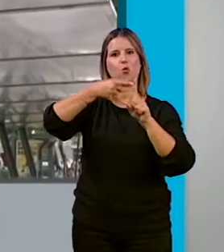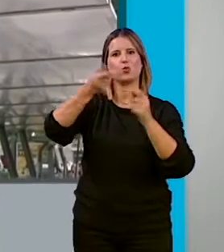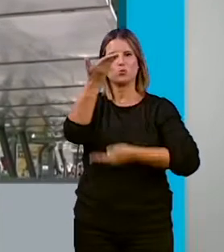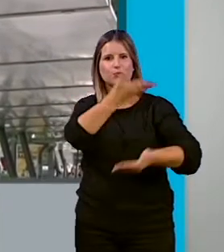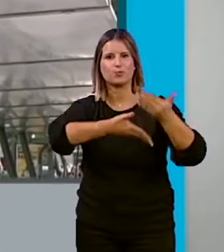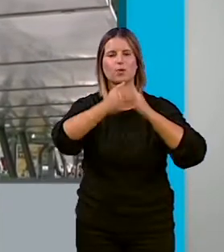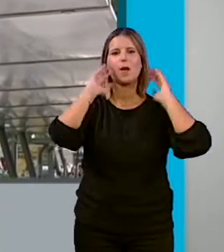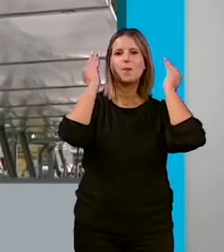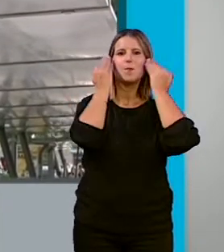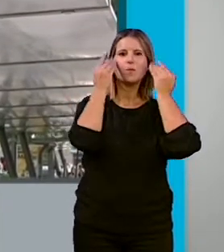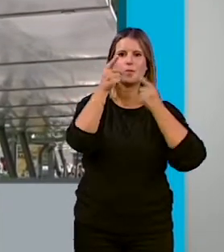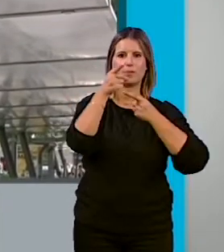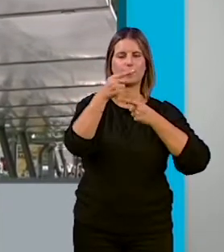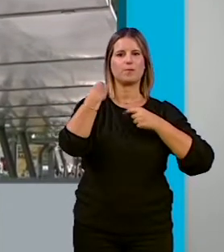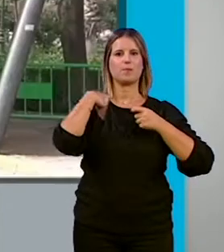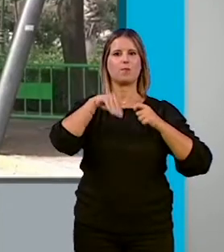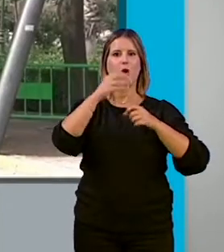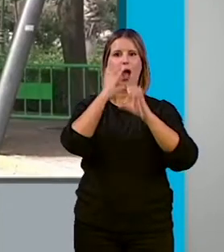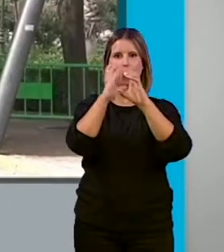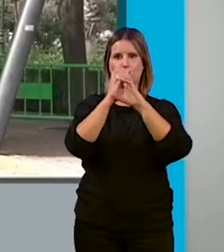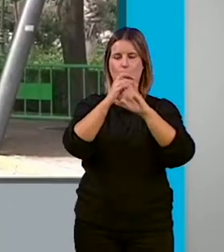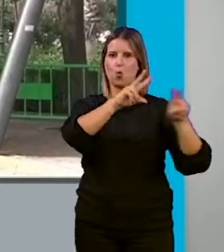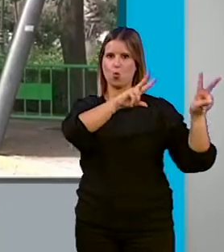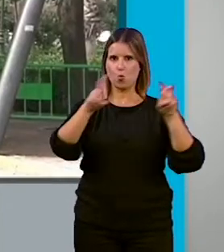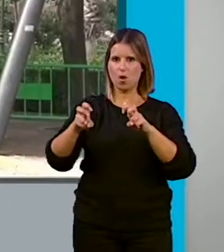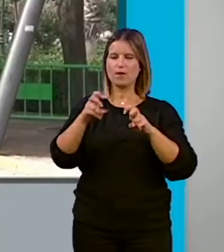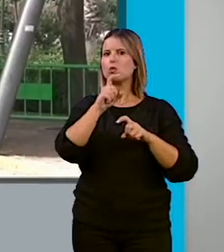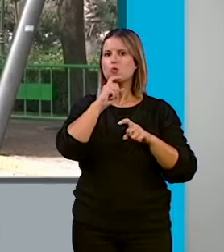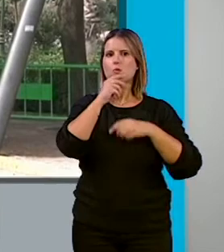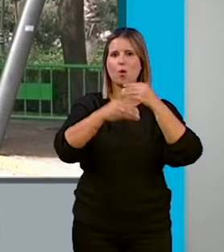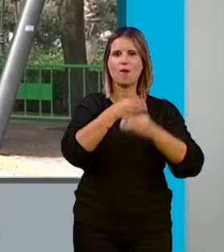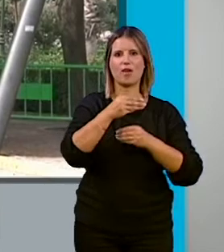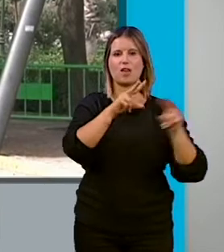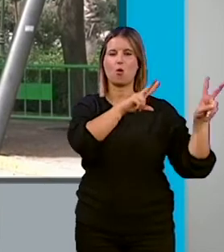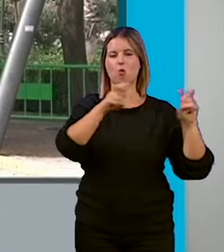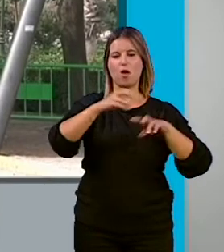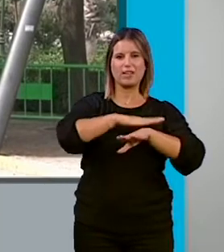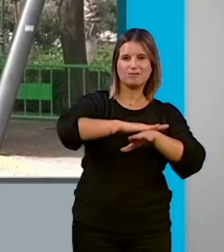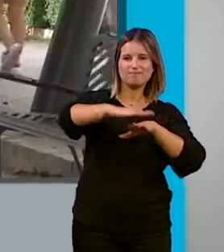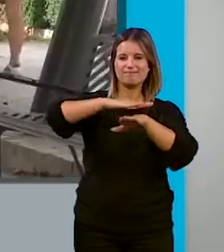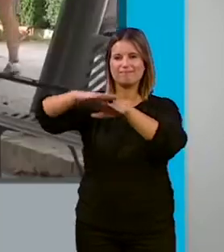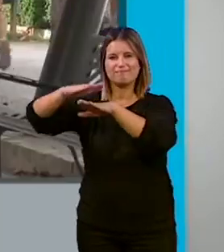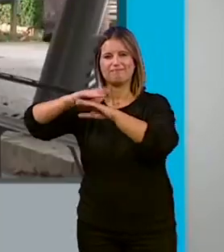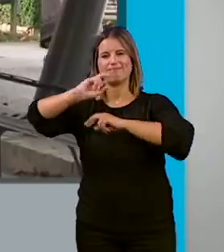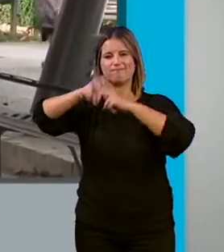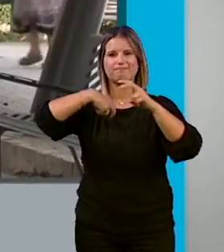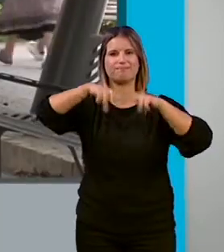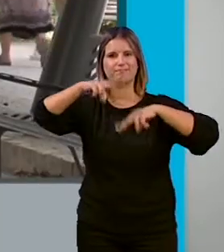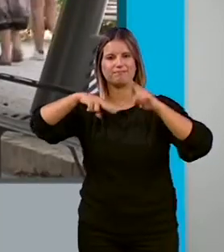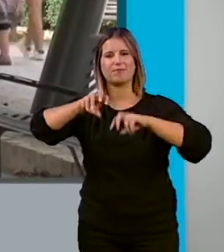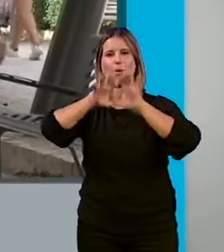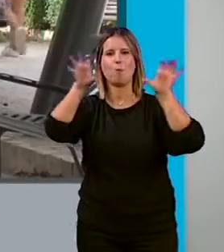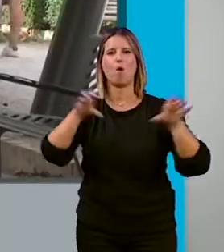con tres paradas, la actual que será remodelada y dos nuevas. La remodelación conlleva la ejecución de nuevas solerías, pavimentos, instalaciones, mobiliario y